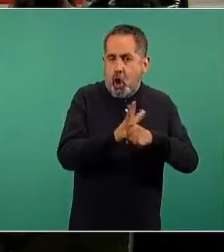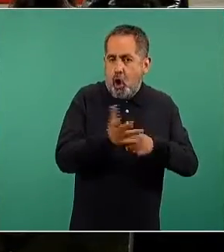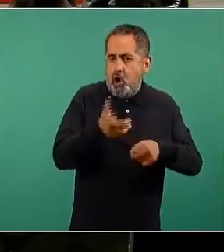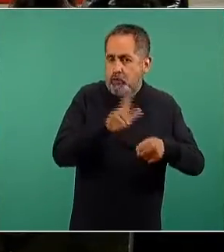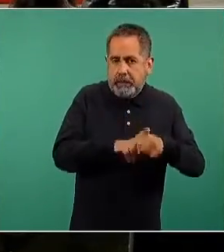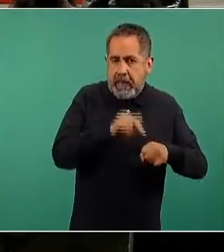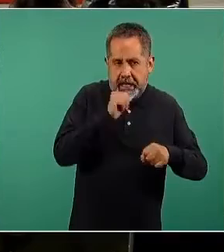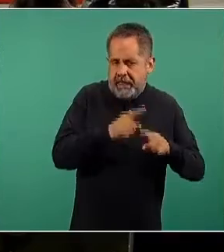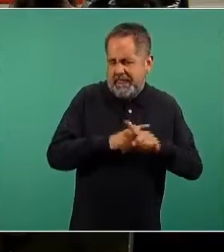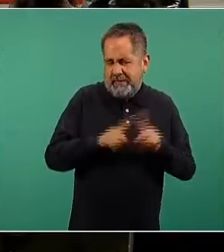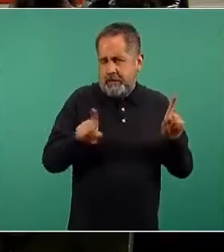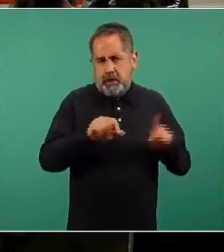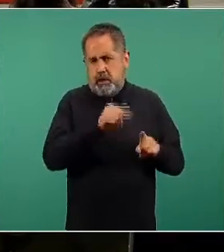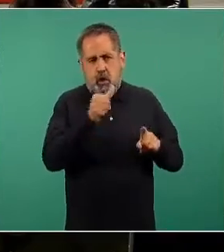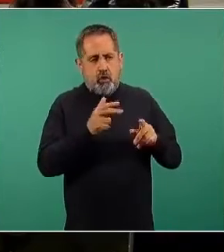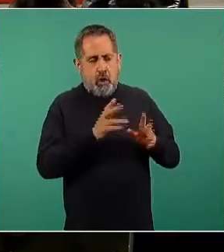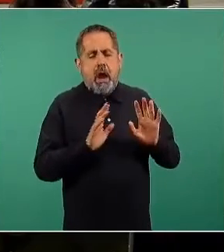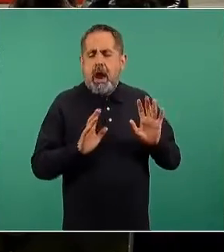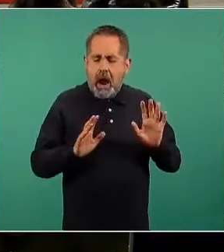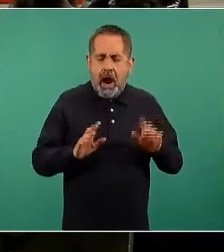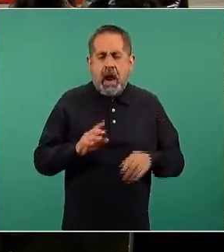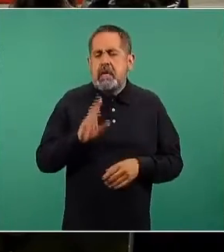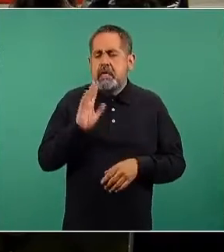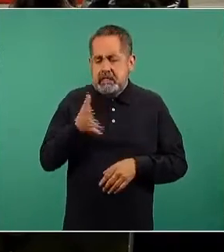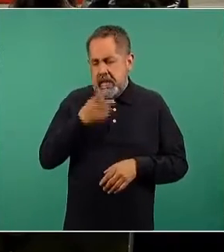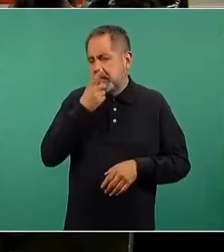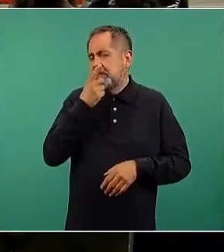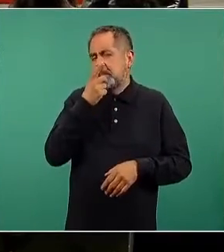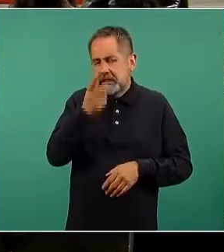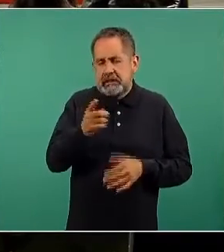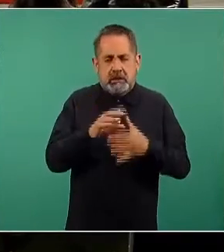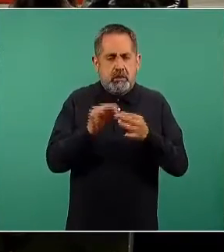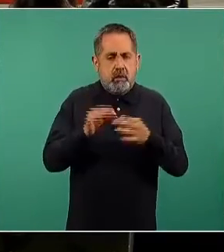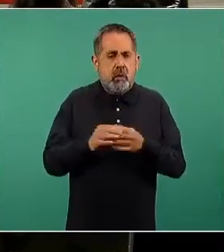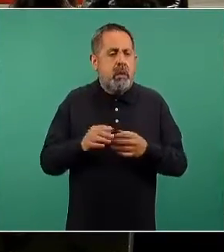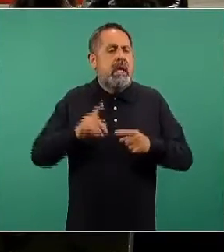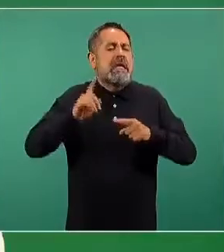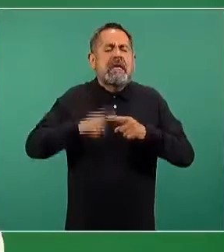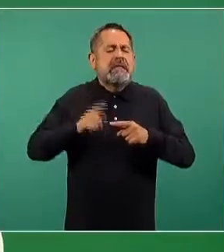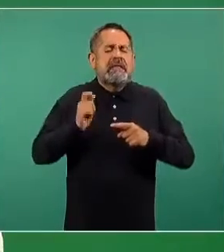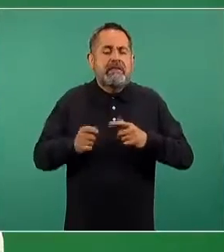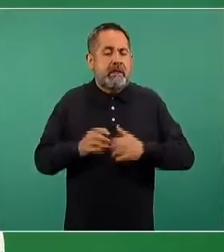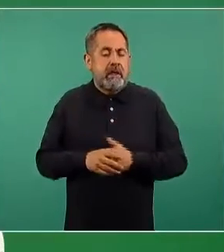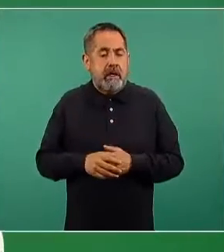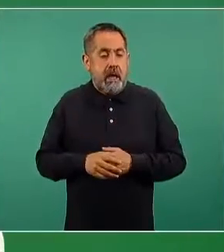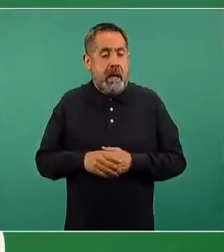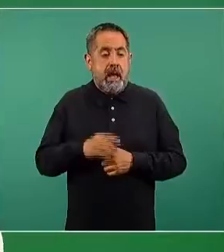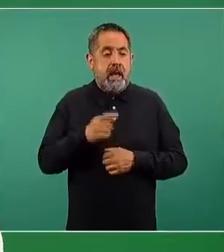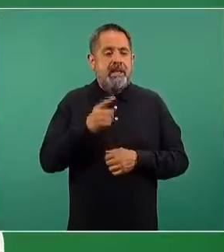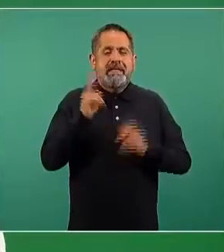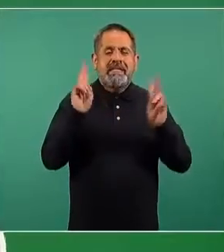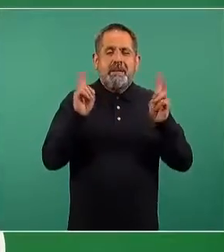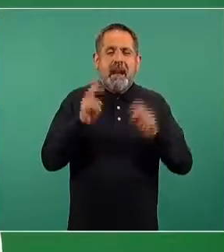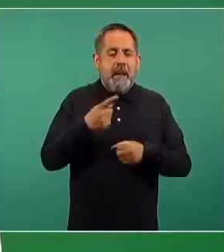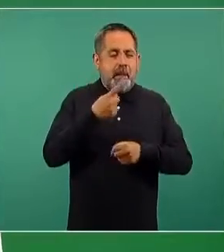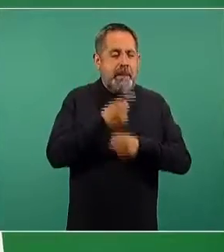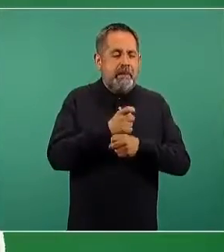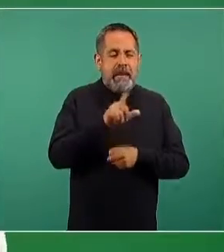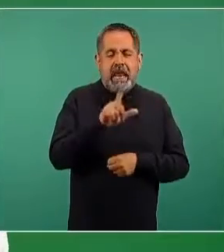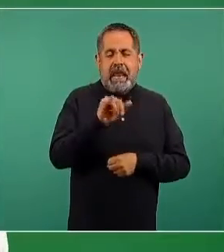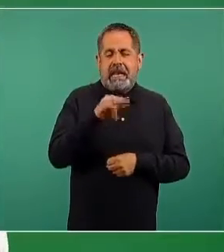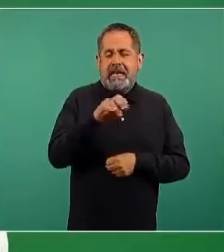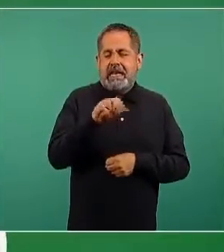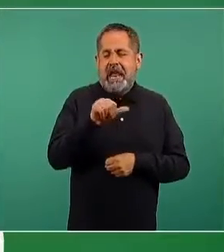comentado que se hizo desde el principio una especificación de qué quiere decir esto. La primera línea es personal que está